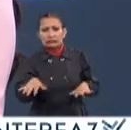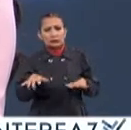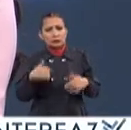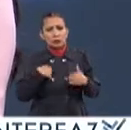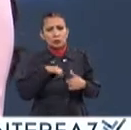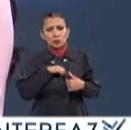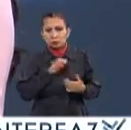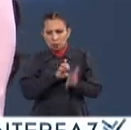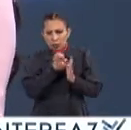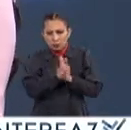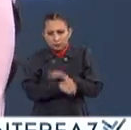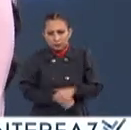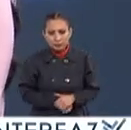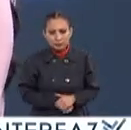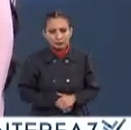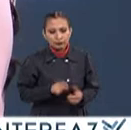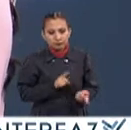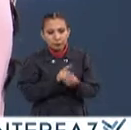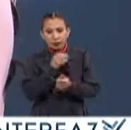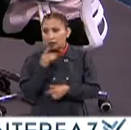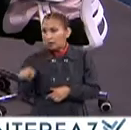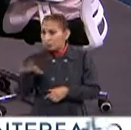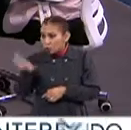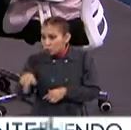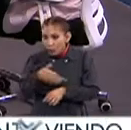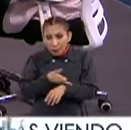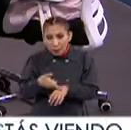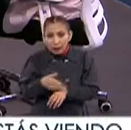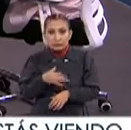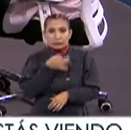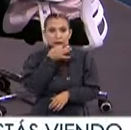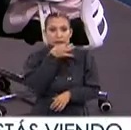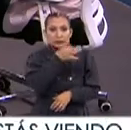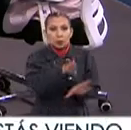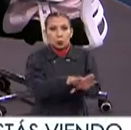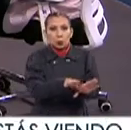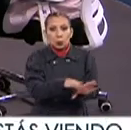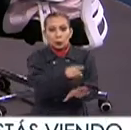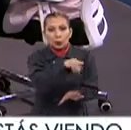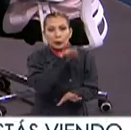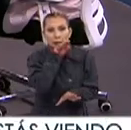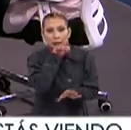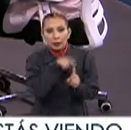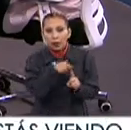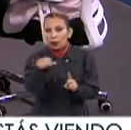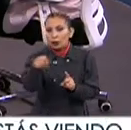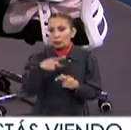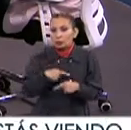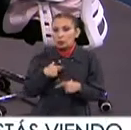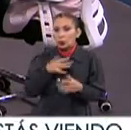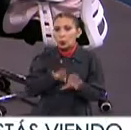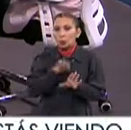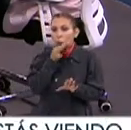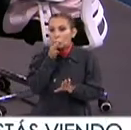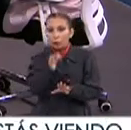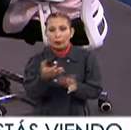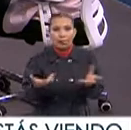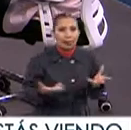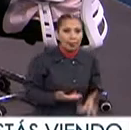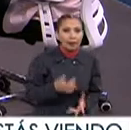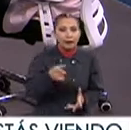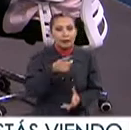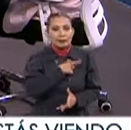era para ellos, por ejemplo Notificar del fallecimiento de un ser querido a una mamá, a otra persona Y